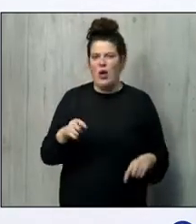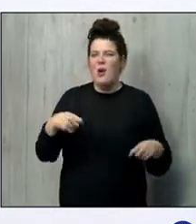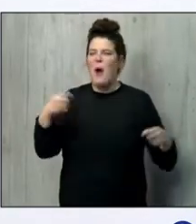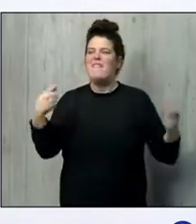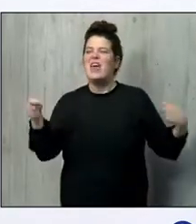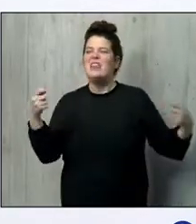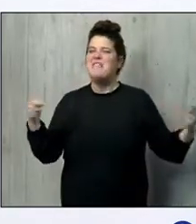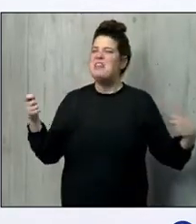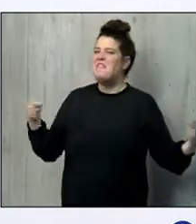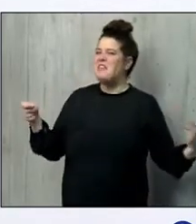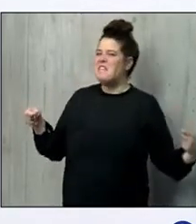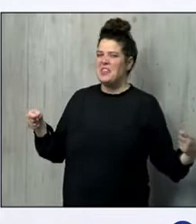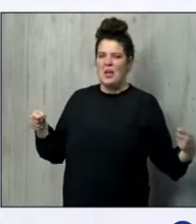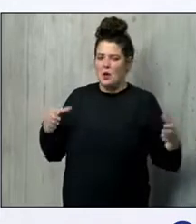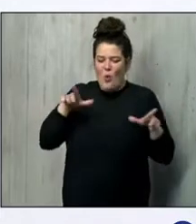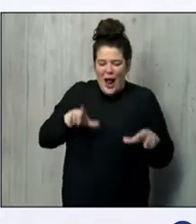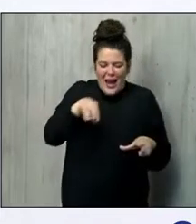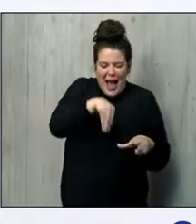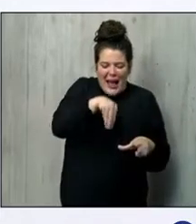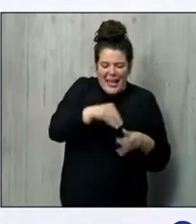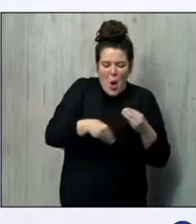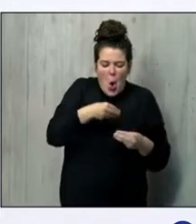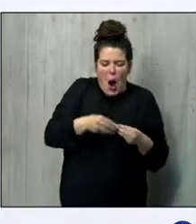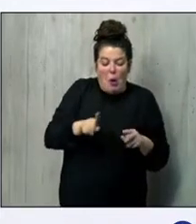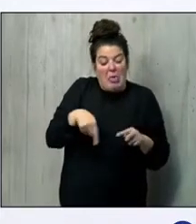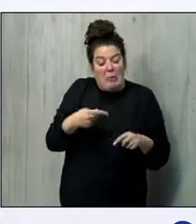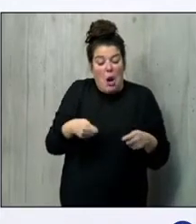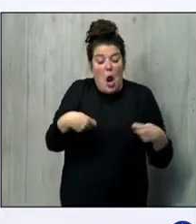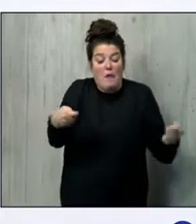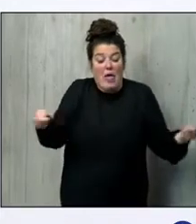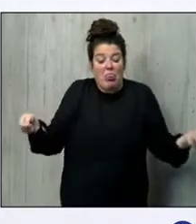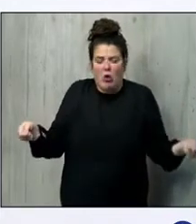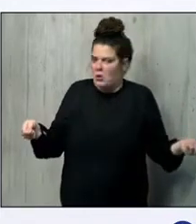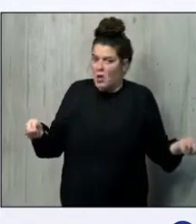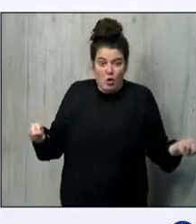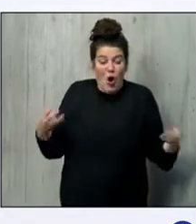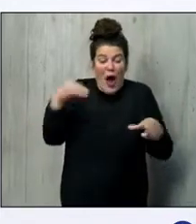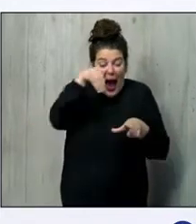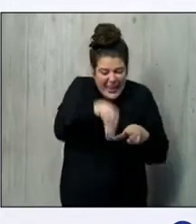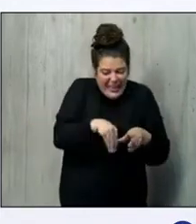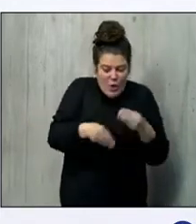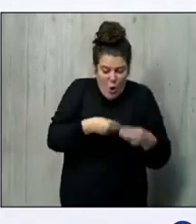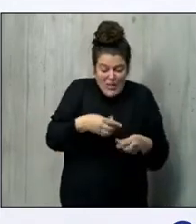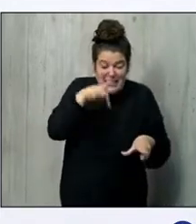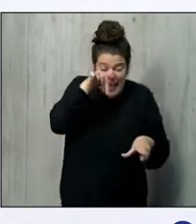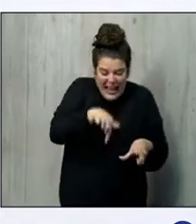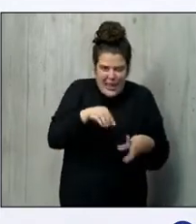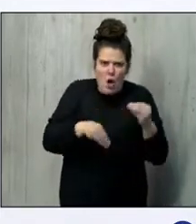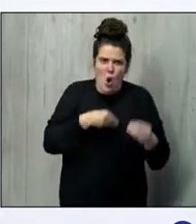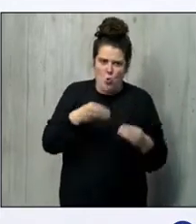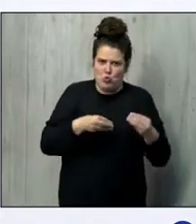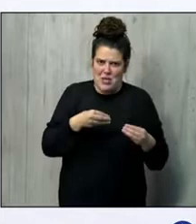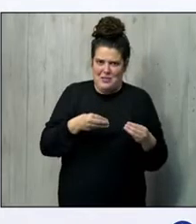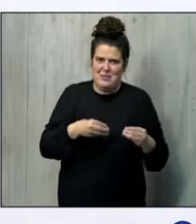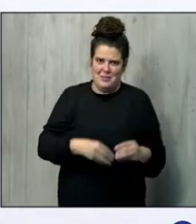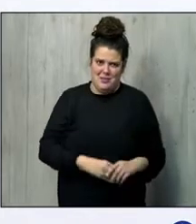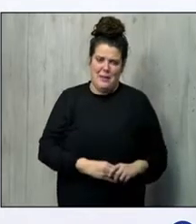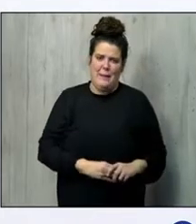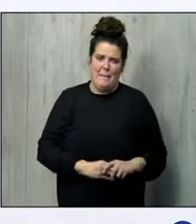para otras finalidades que no fuera eso, que es el apoyo al hidrógeno, a la introducción progresiva del hidrógeno verde en los sistemas.